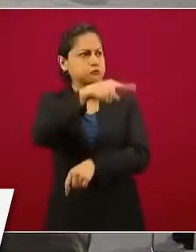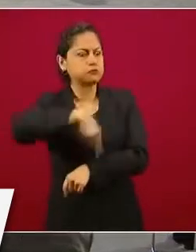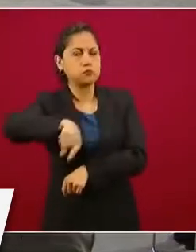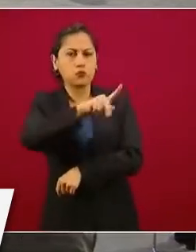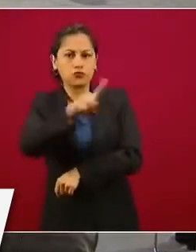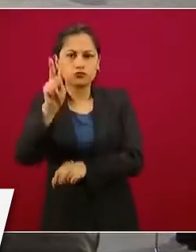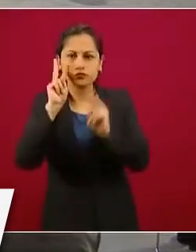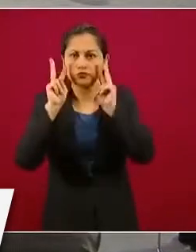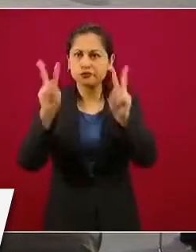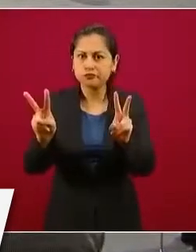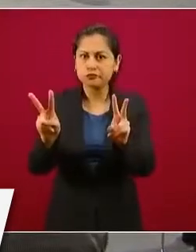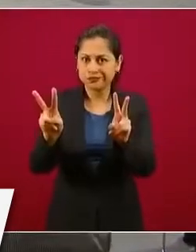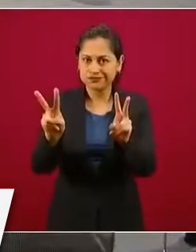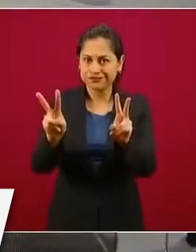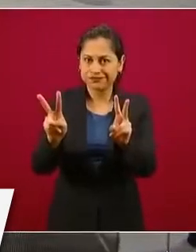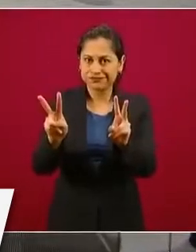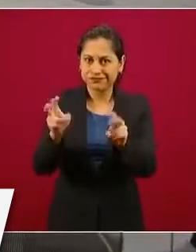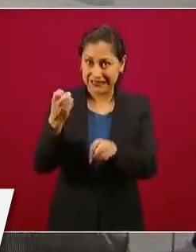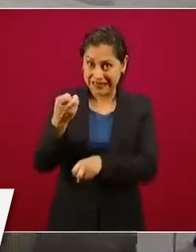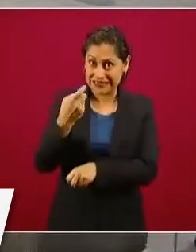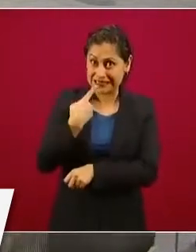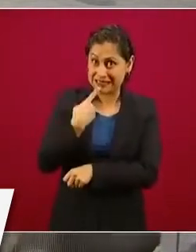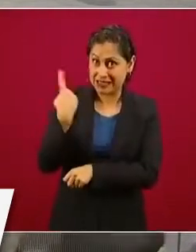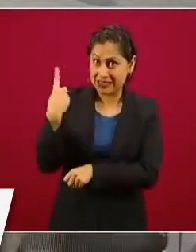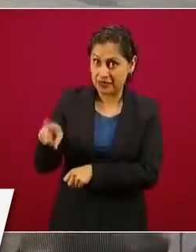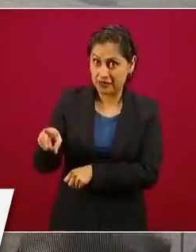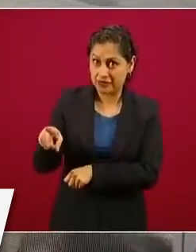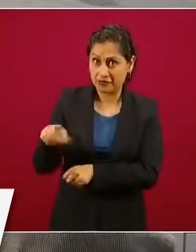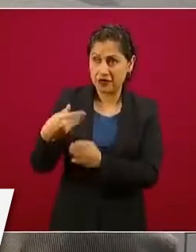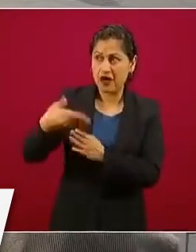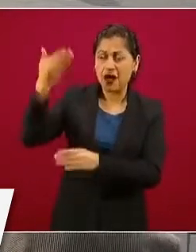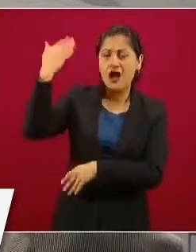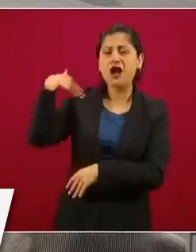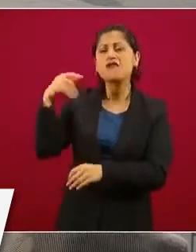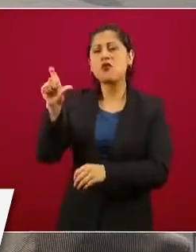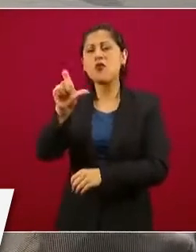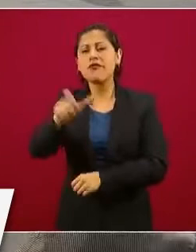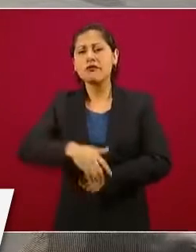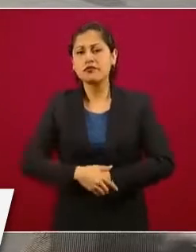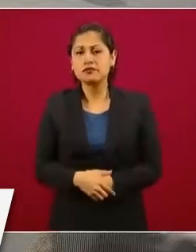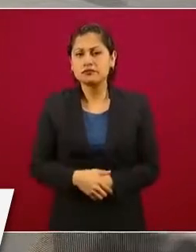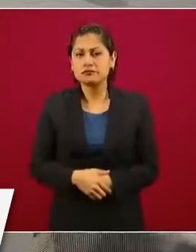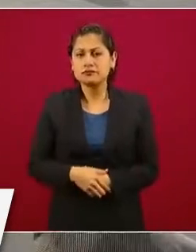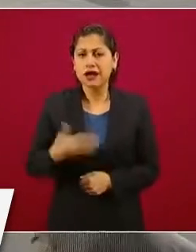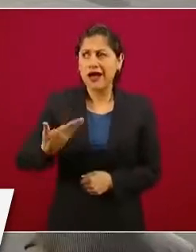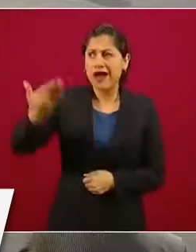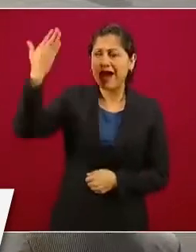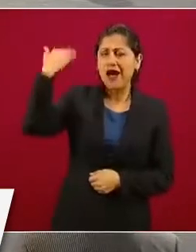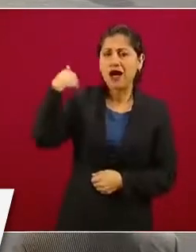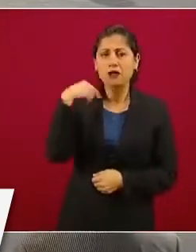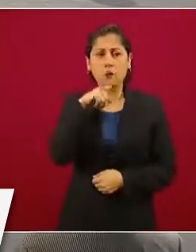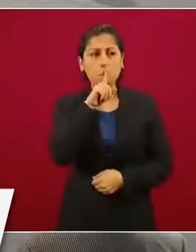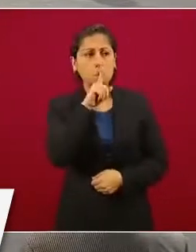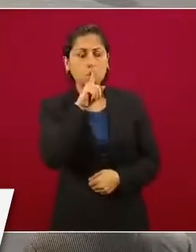por muchos años y desde luego